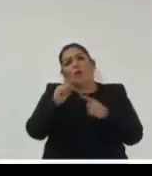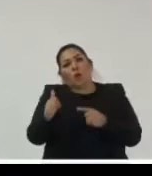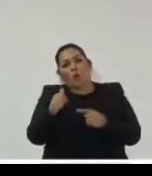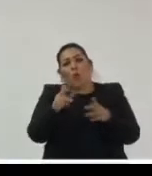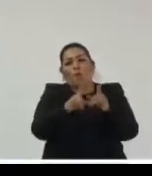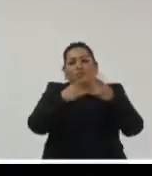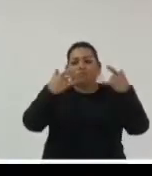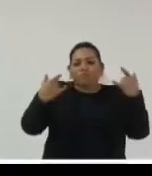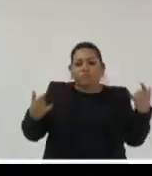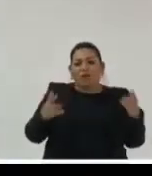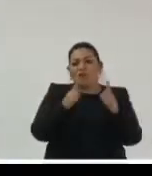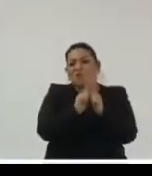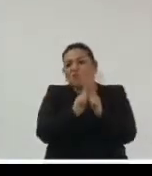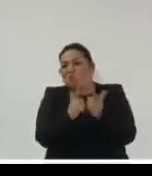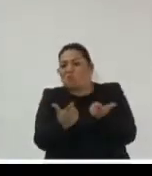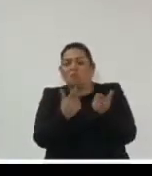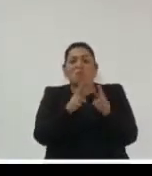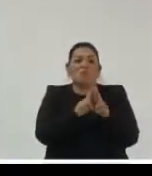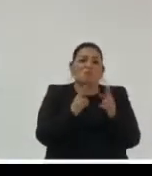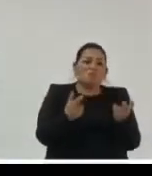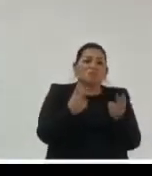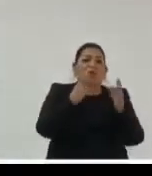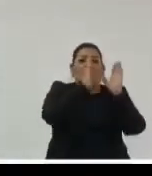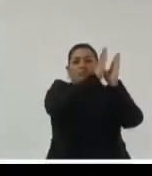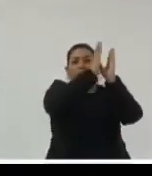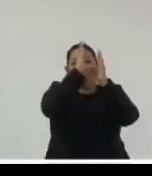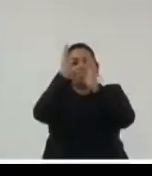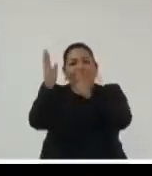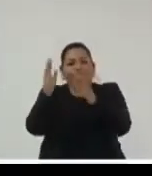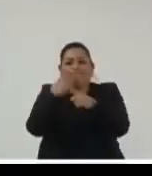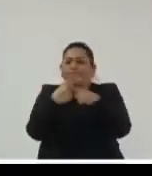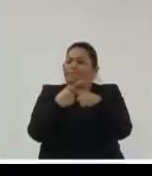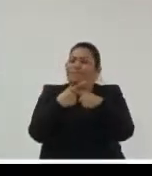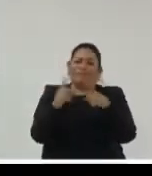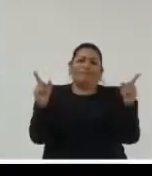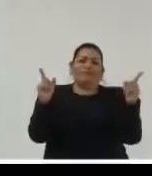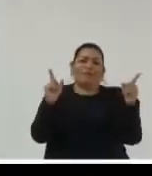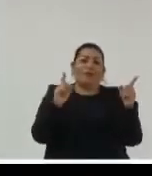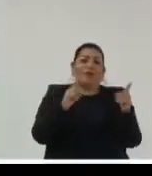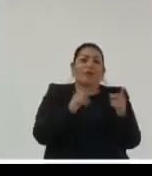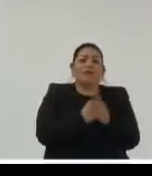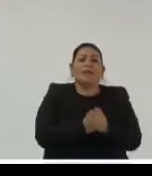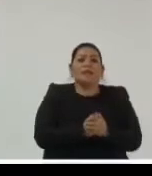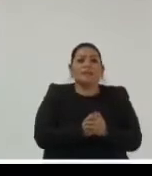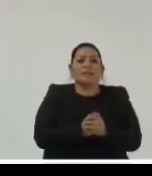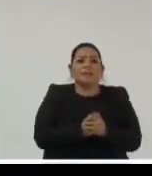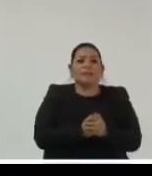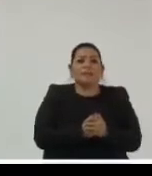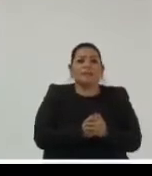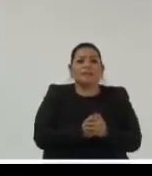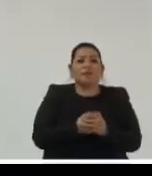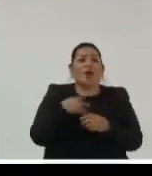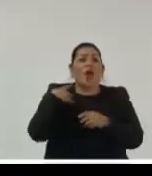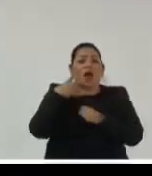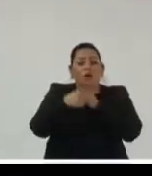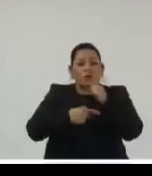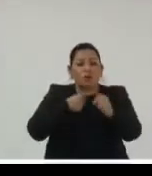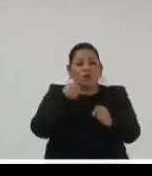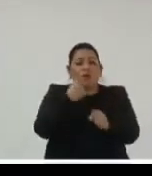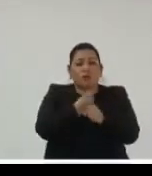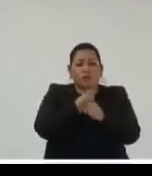periódicos y libros y origina las bibliotecas y todas estas grandes figuras que se han constituido por años en